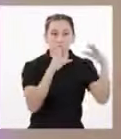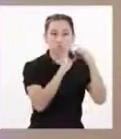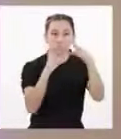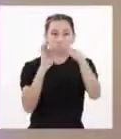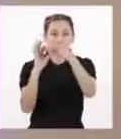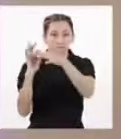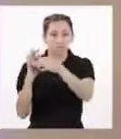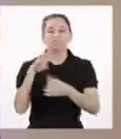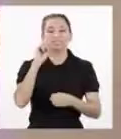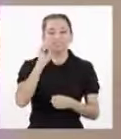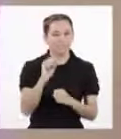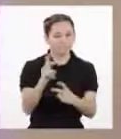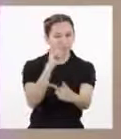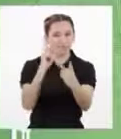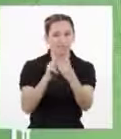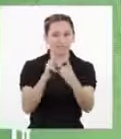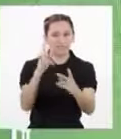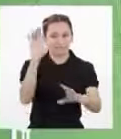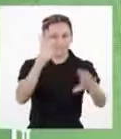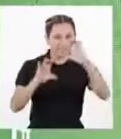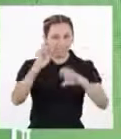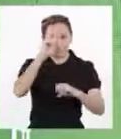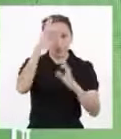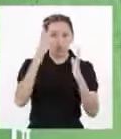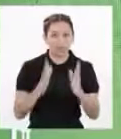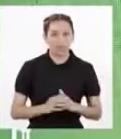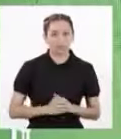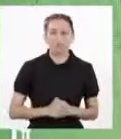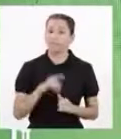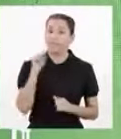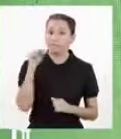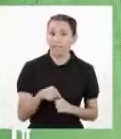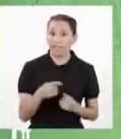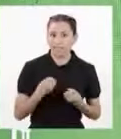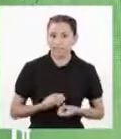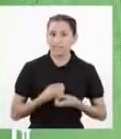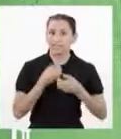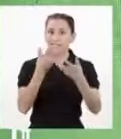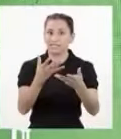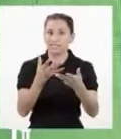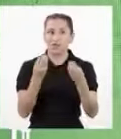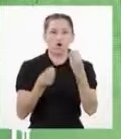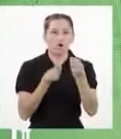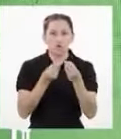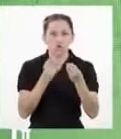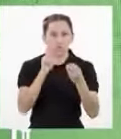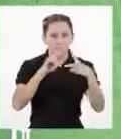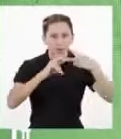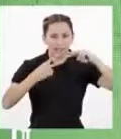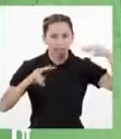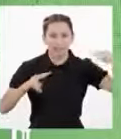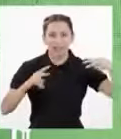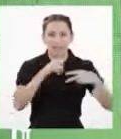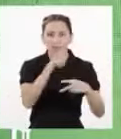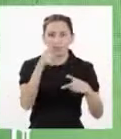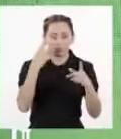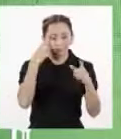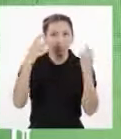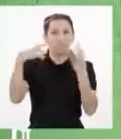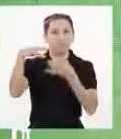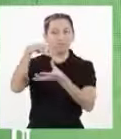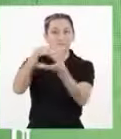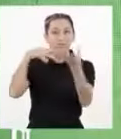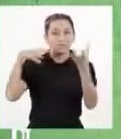Exactamente, mis queridos científicos peruanos Y aquí viene una revelación sobre el comportamiento del ADN que los va a hacer volar